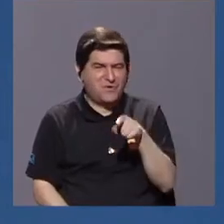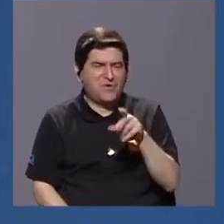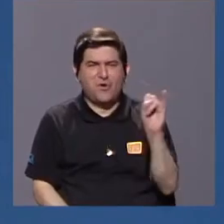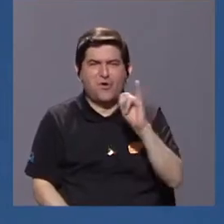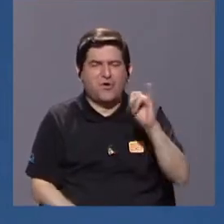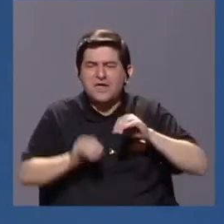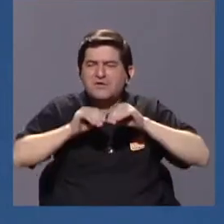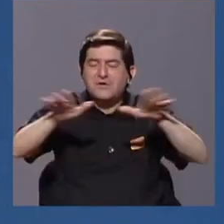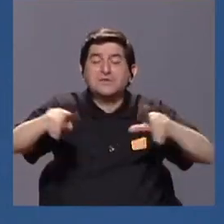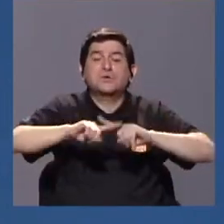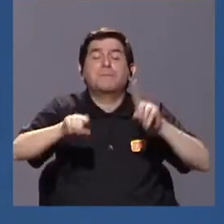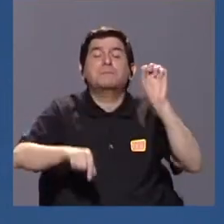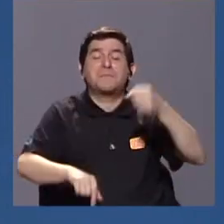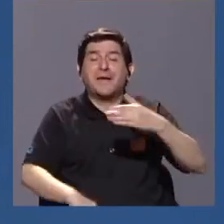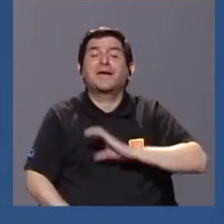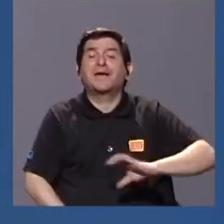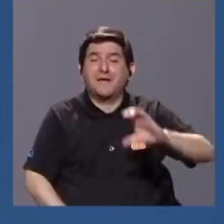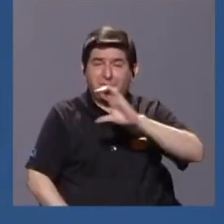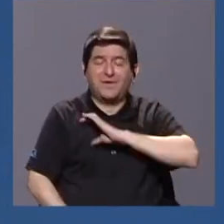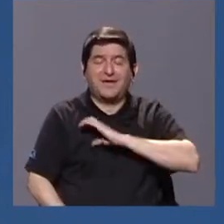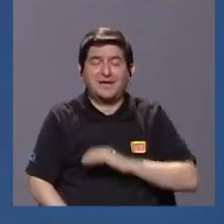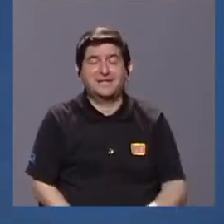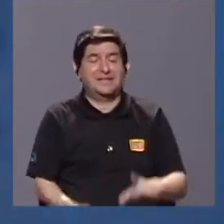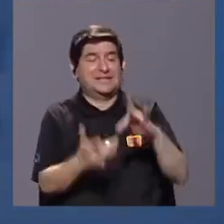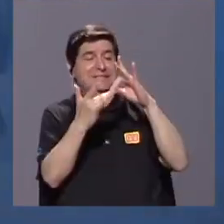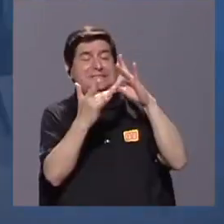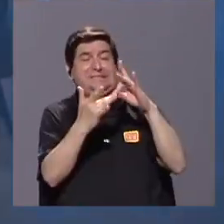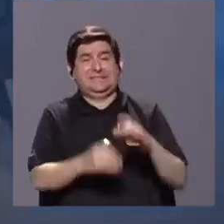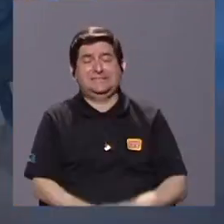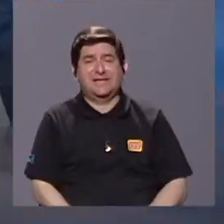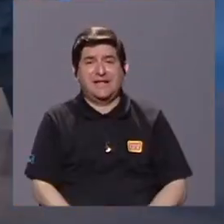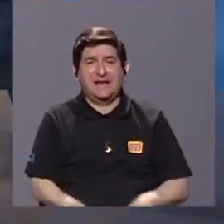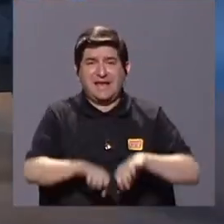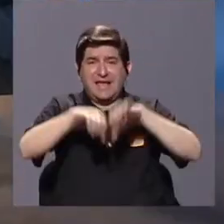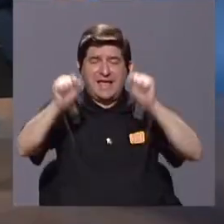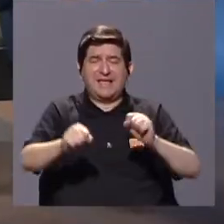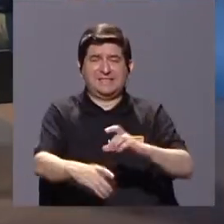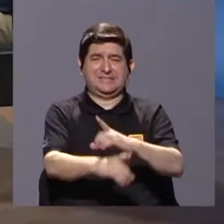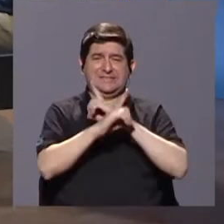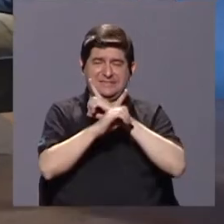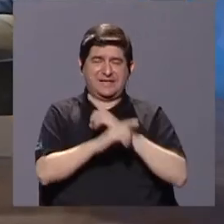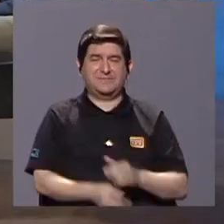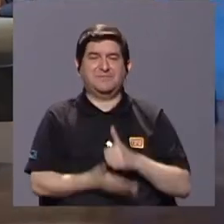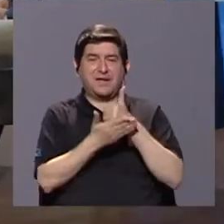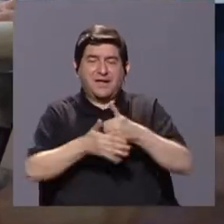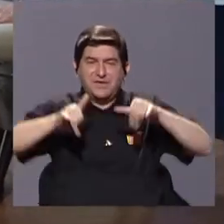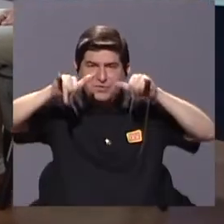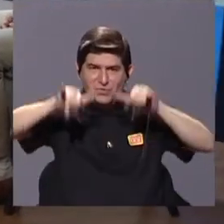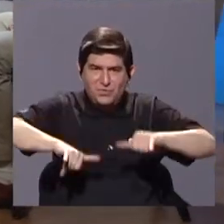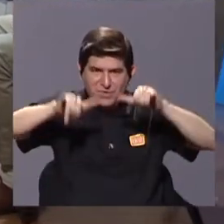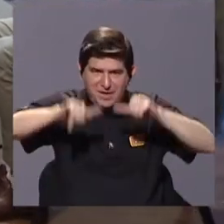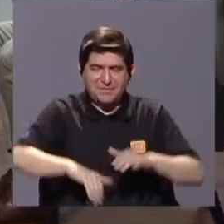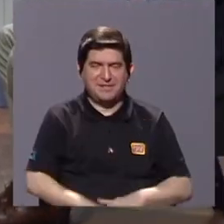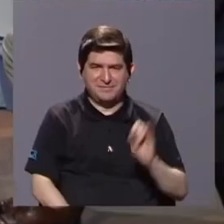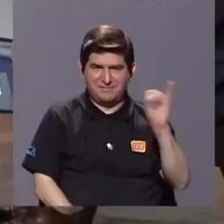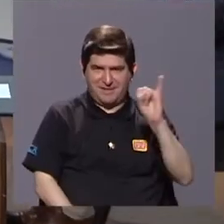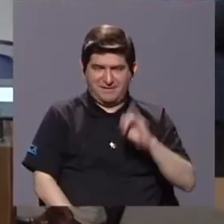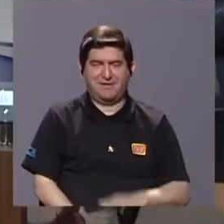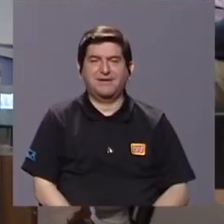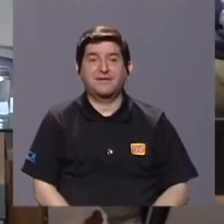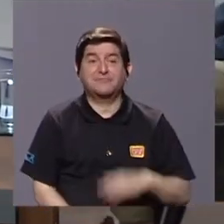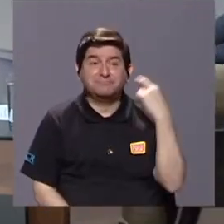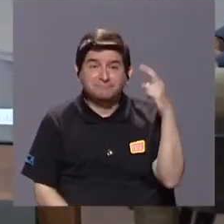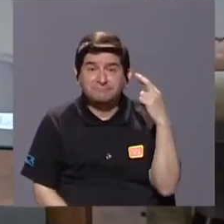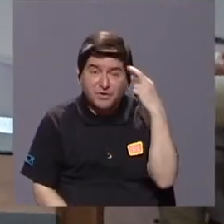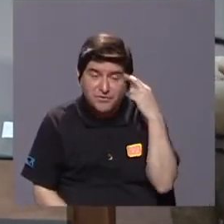infecciosos, sí tienen características muy únicas a nivel inmunológico que favorece el mantenimiento de agentes infecciosos. Y, por